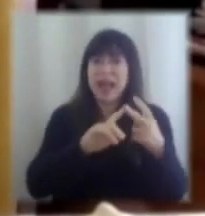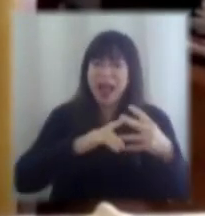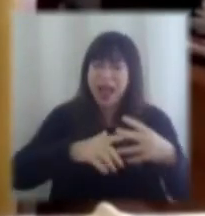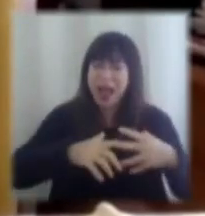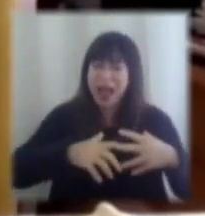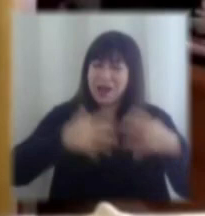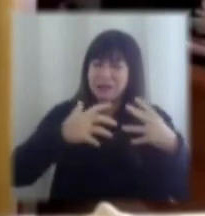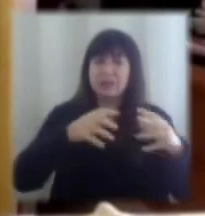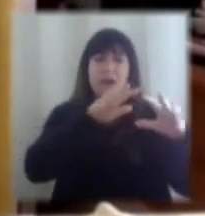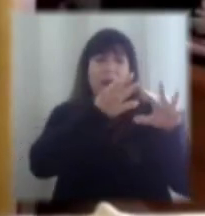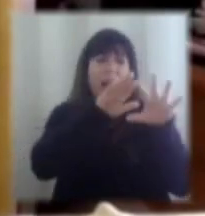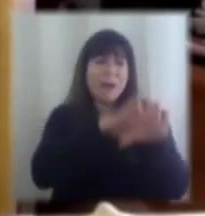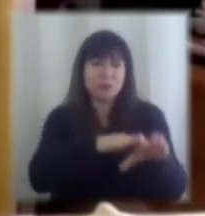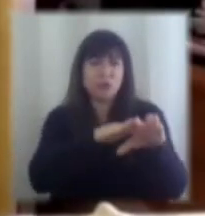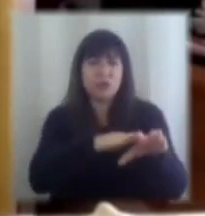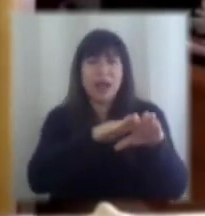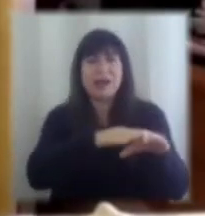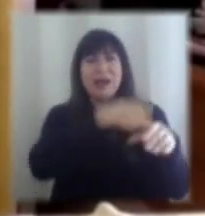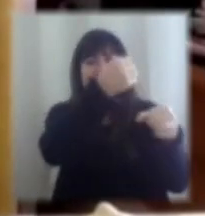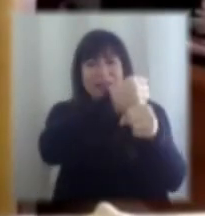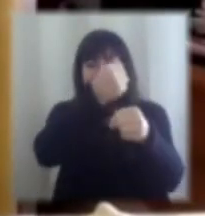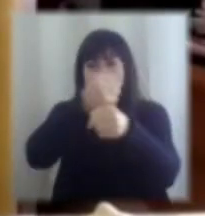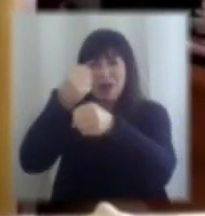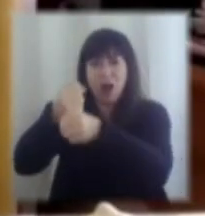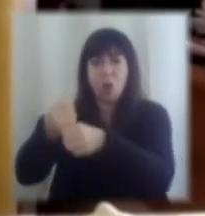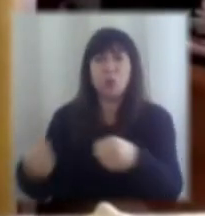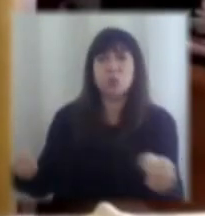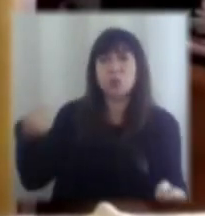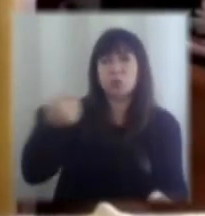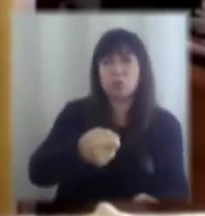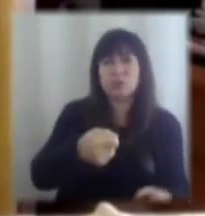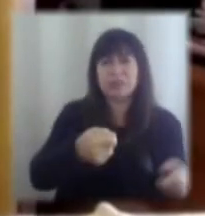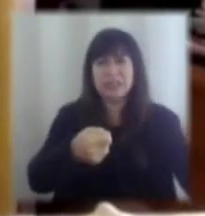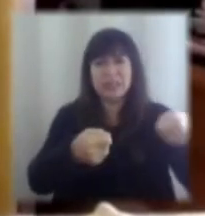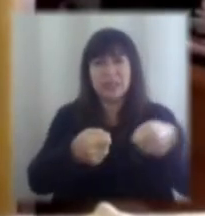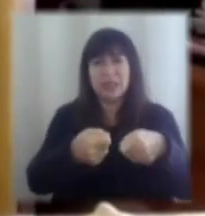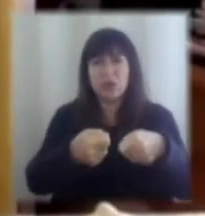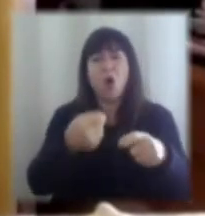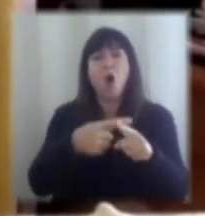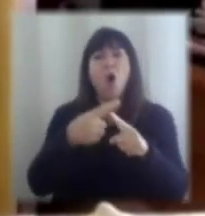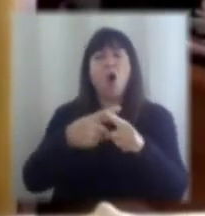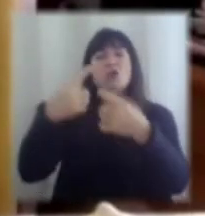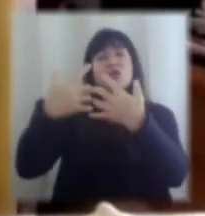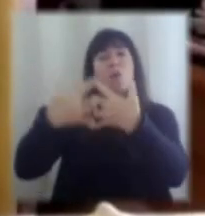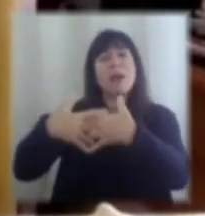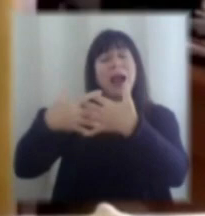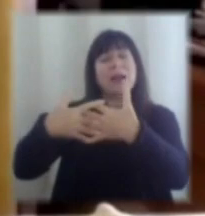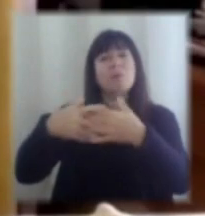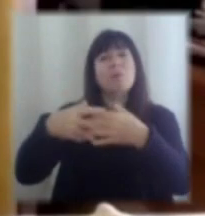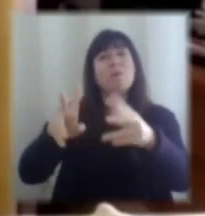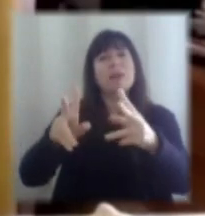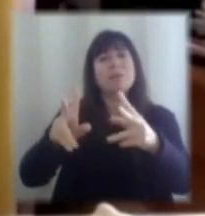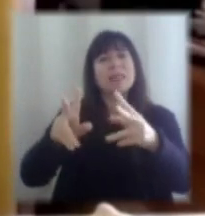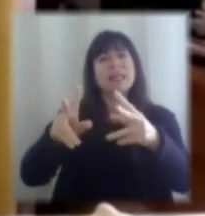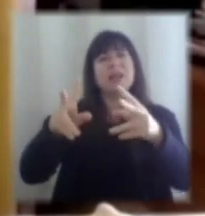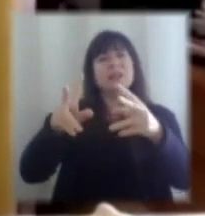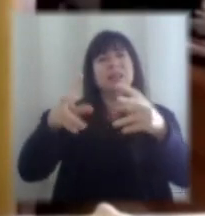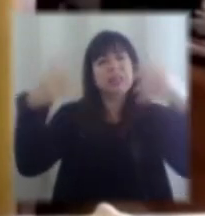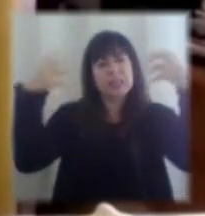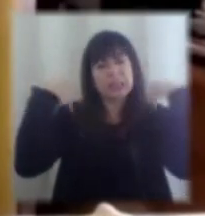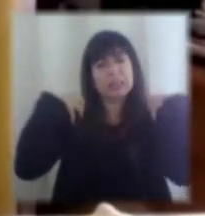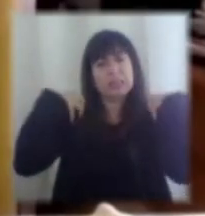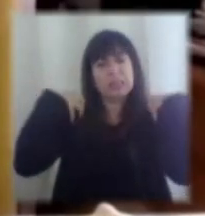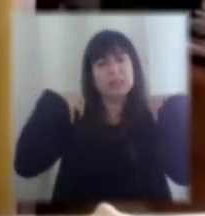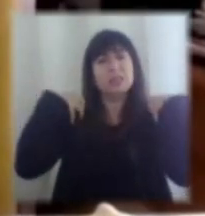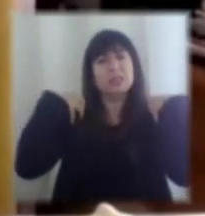apoyar el empleo a través de subsidios y otros mecanismos que permitan hacerse cargo del desempleo alto que